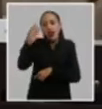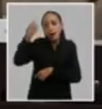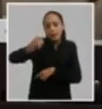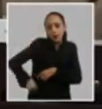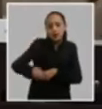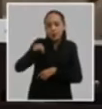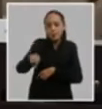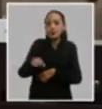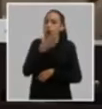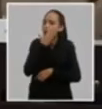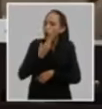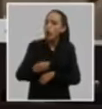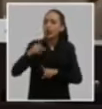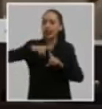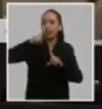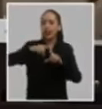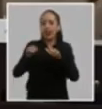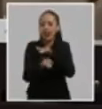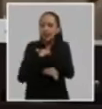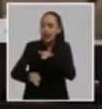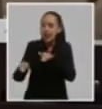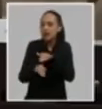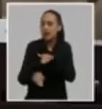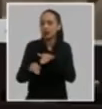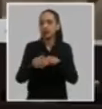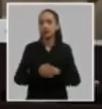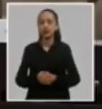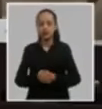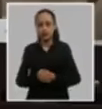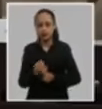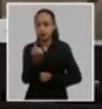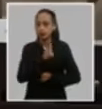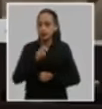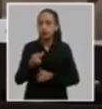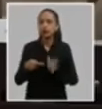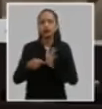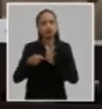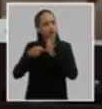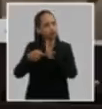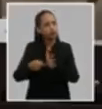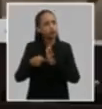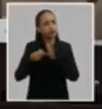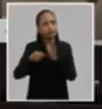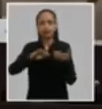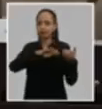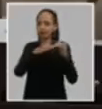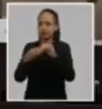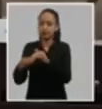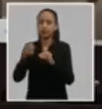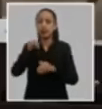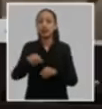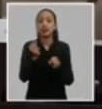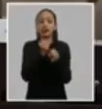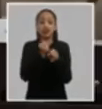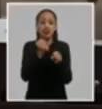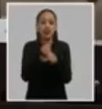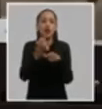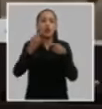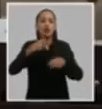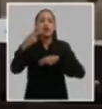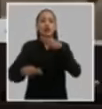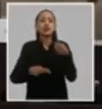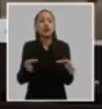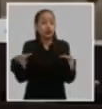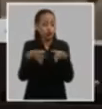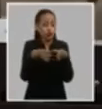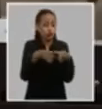tareas desde la base y no vemos esa intención bueno se sugirió y se debatió bien fuerte ese papel que le corresponde al núcleo del partido